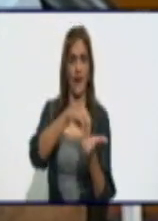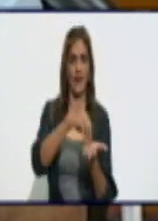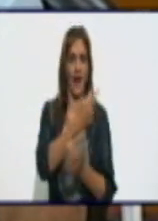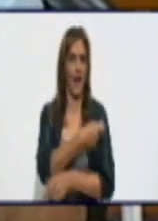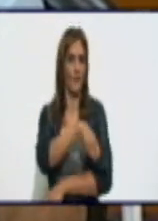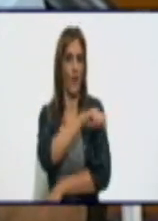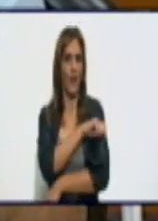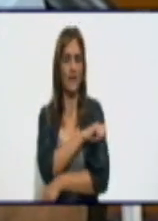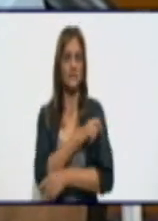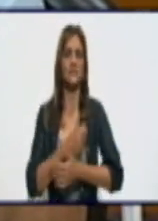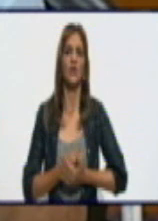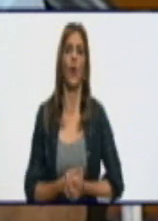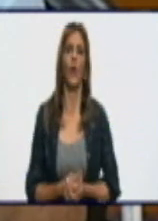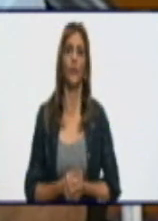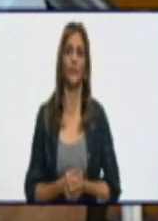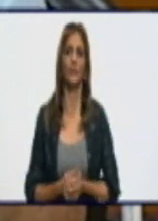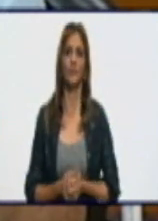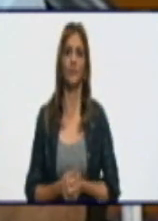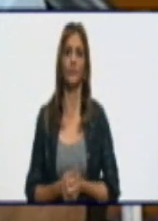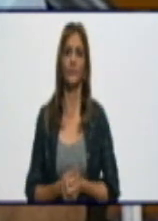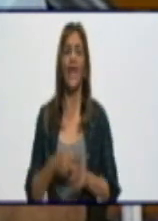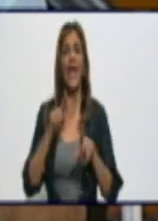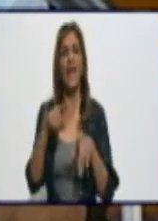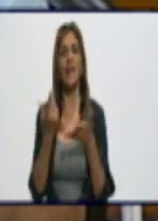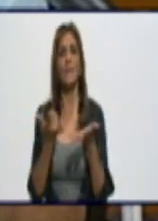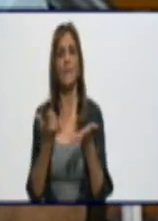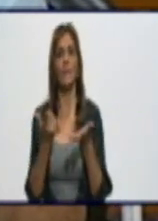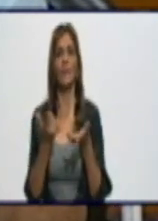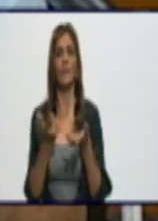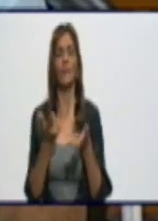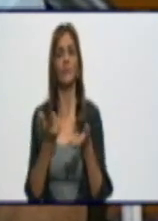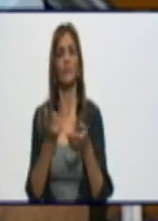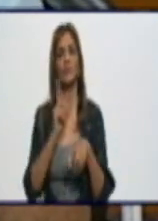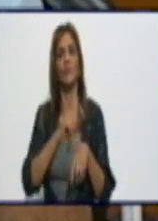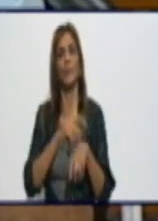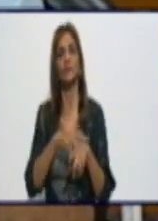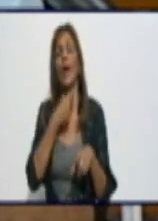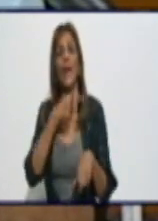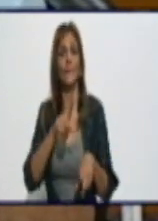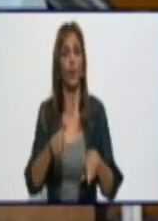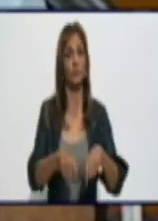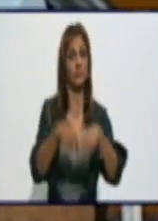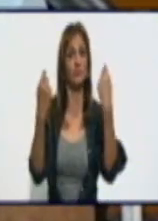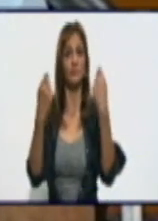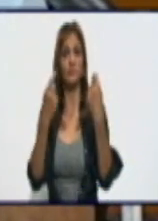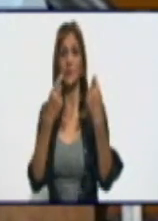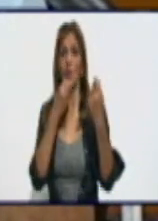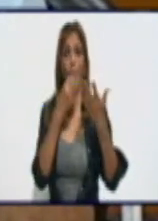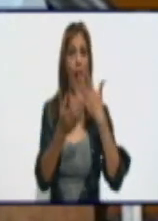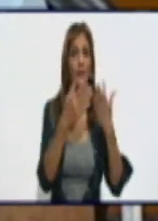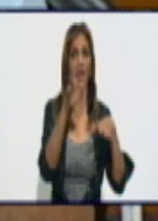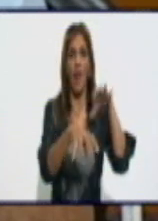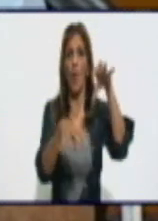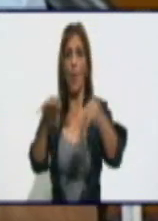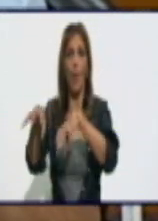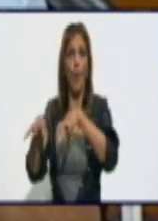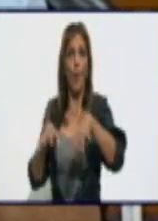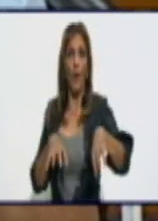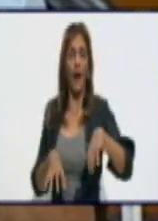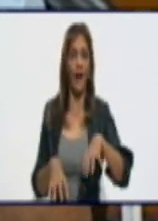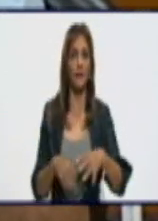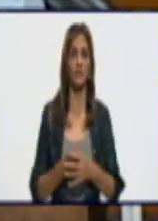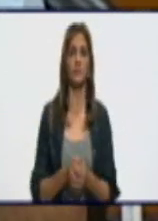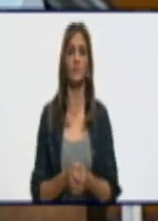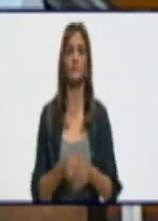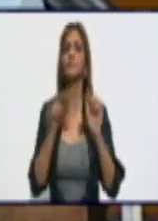tiempo, el momento en que pudiese derivarse una afectación. Estos bloques de afectación que